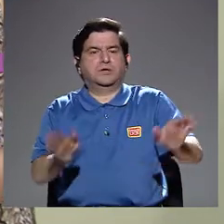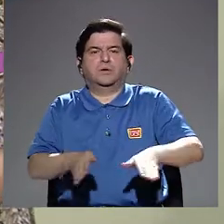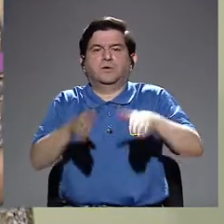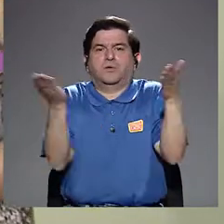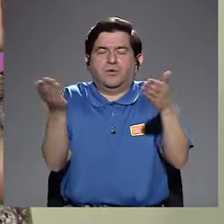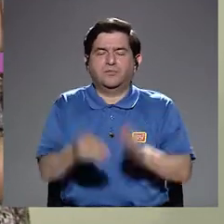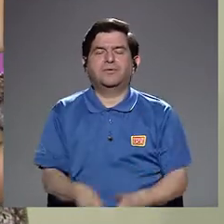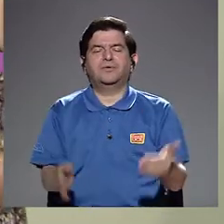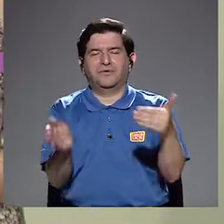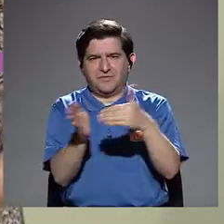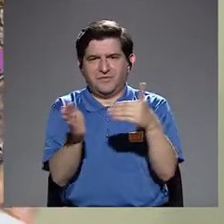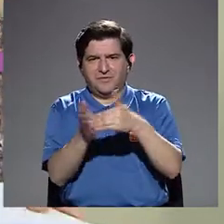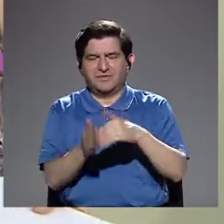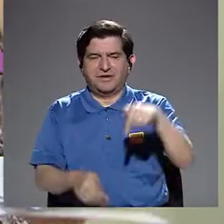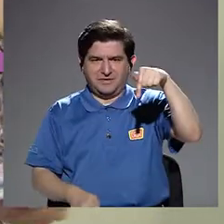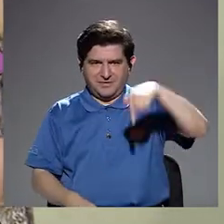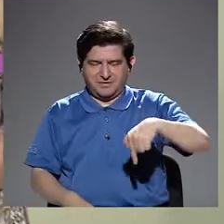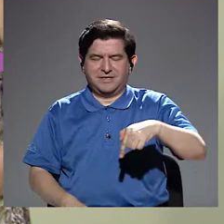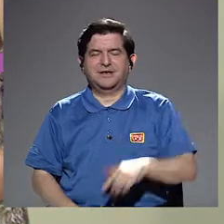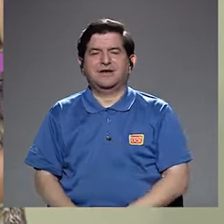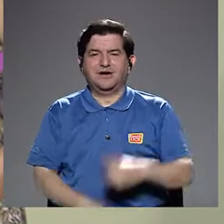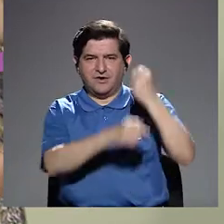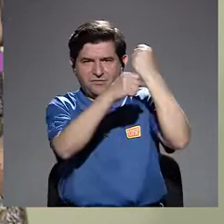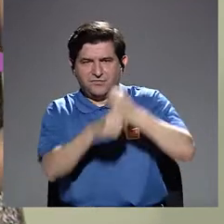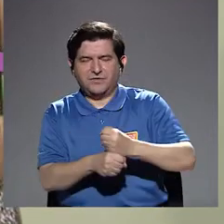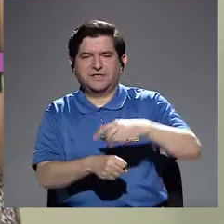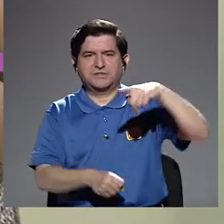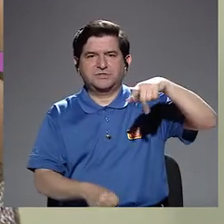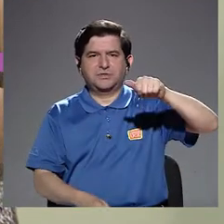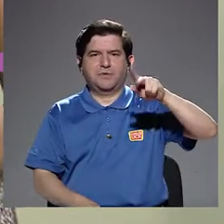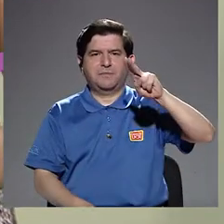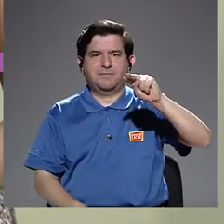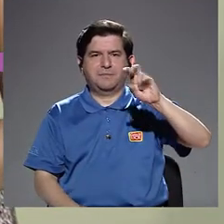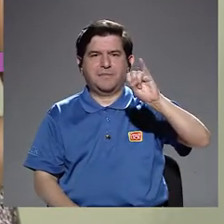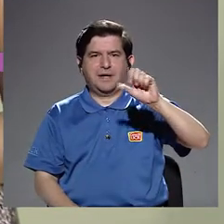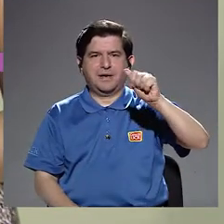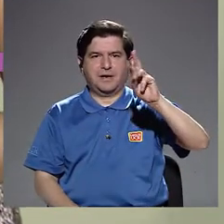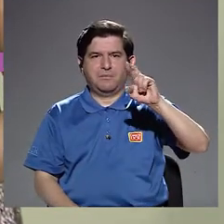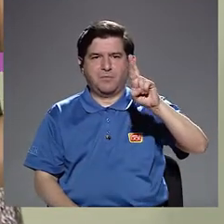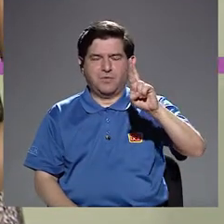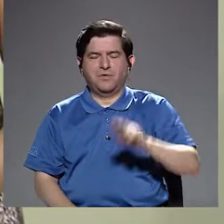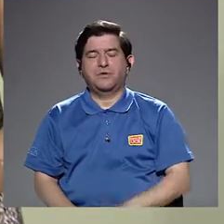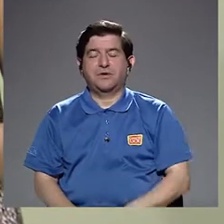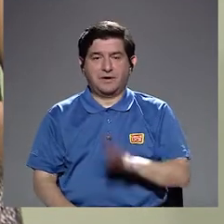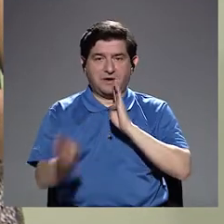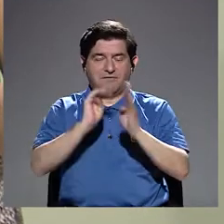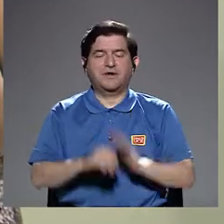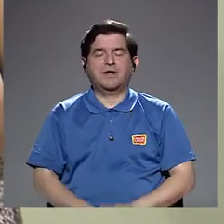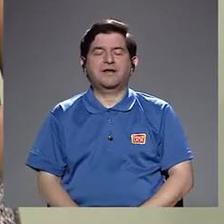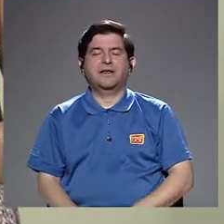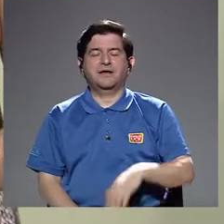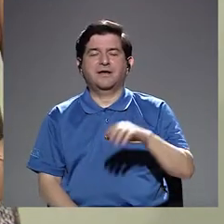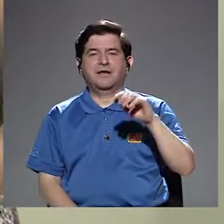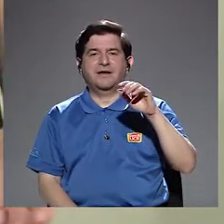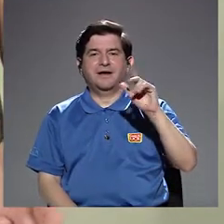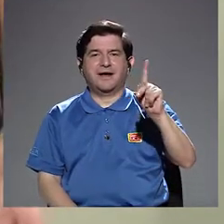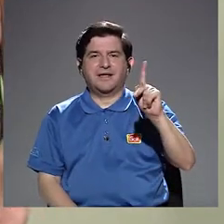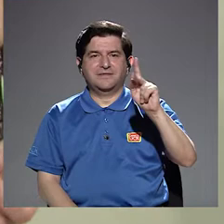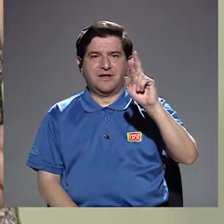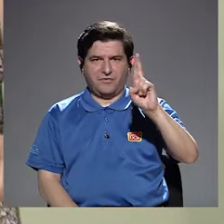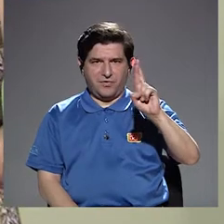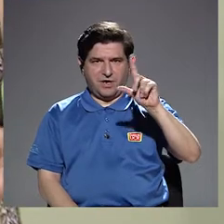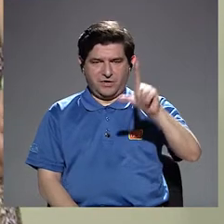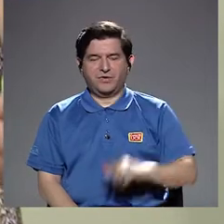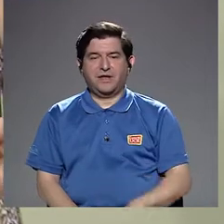evitarlas. Estamos nuevamente en las instalaciones de la Fundación Pan y Amor. Vamos a conversar con la señora Katia Rojas Loría. Ella es coordinadora del